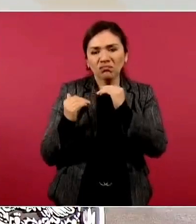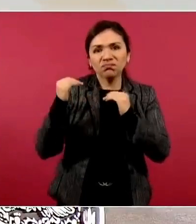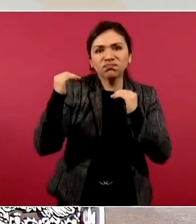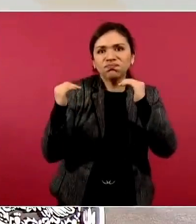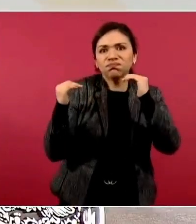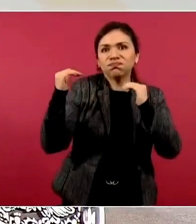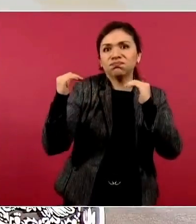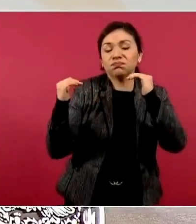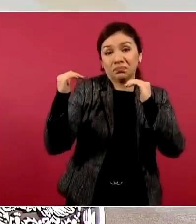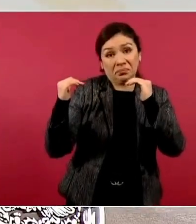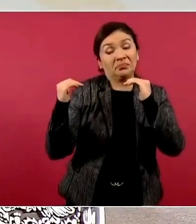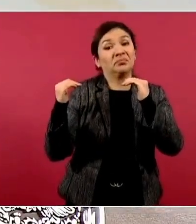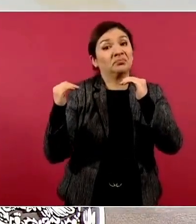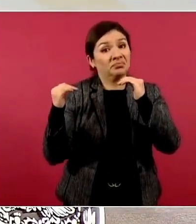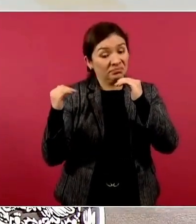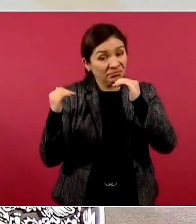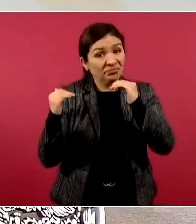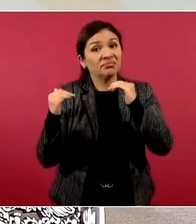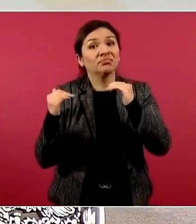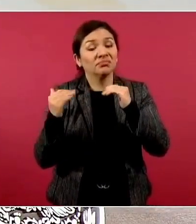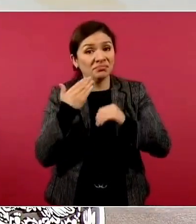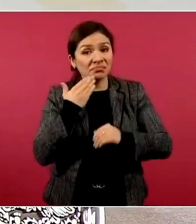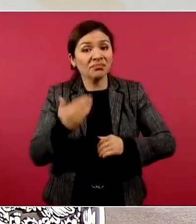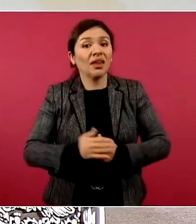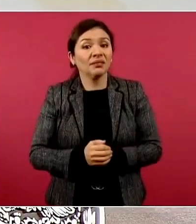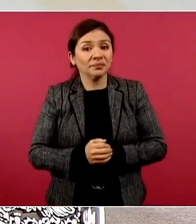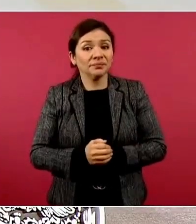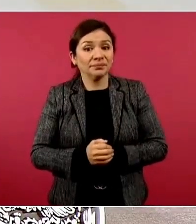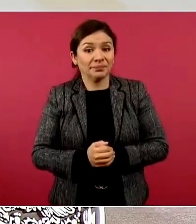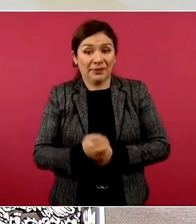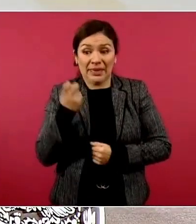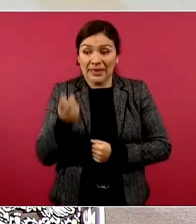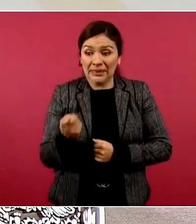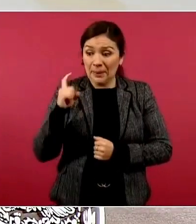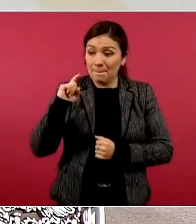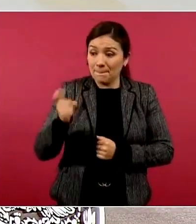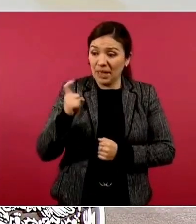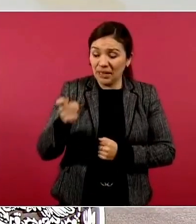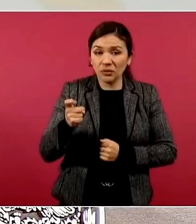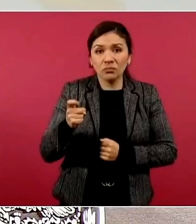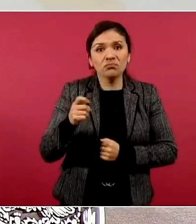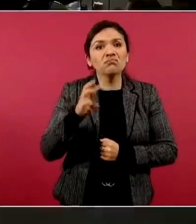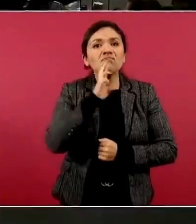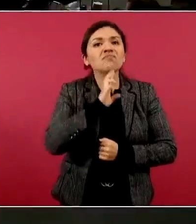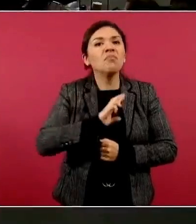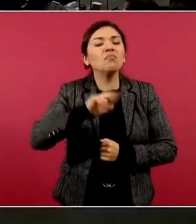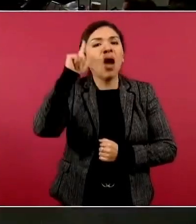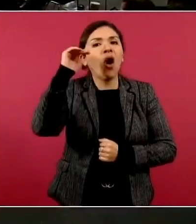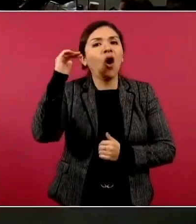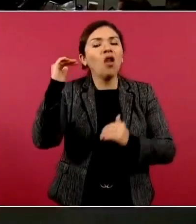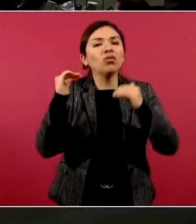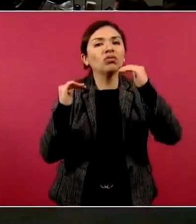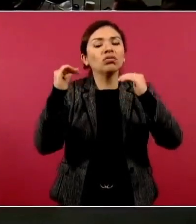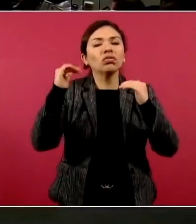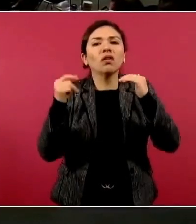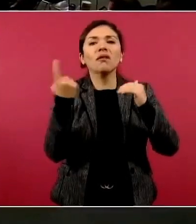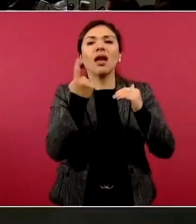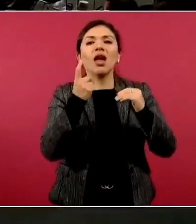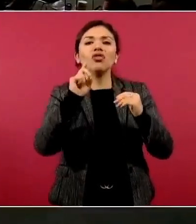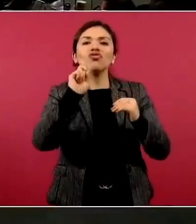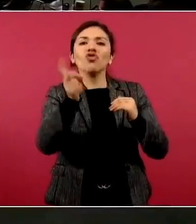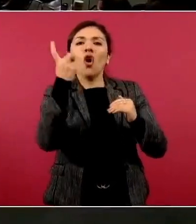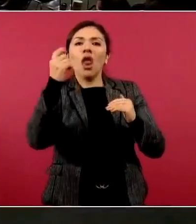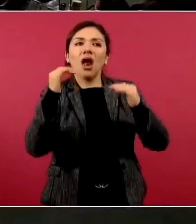al contrario, es la moneda que más se ha apreciado con relación al dólar en todo este